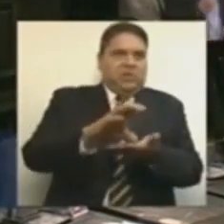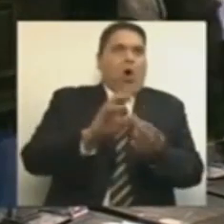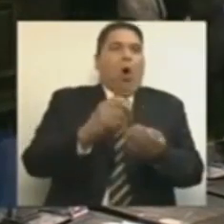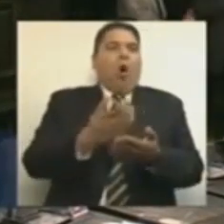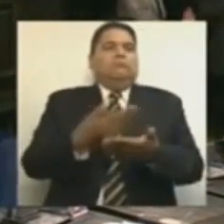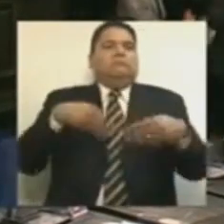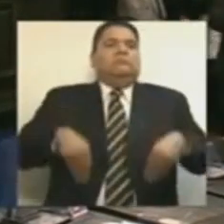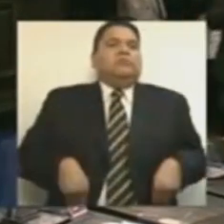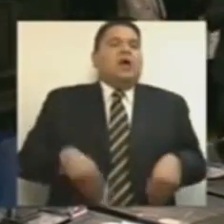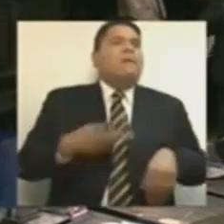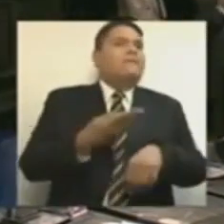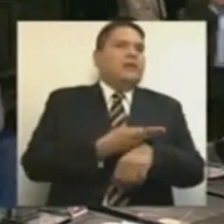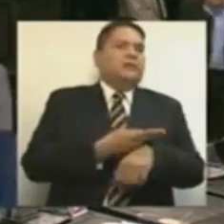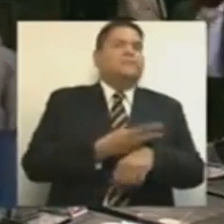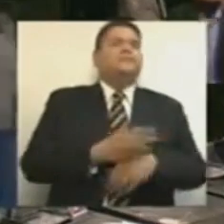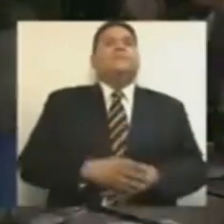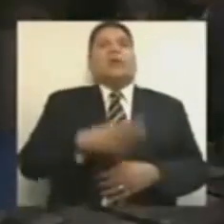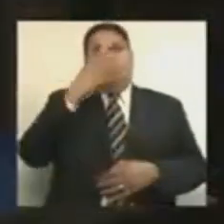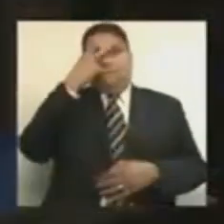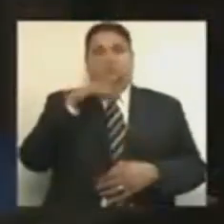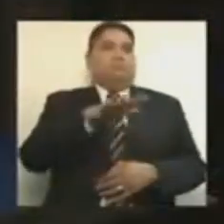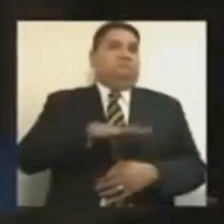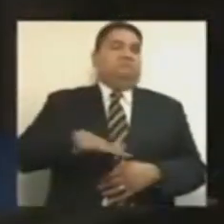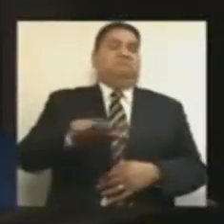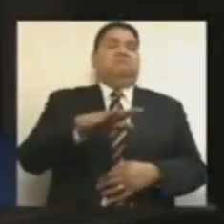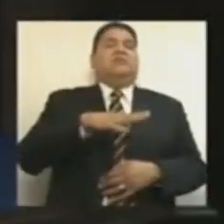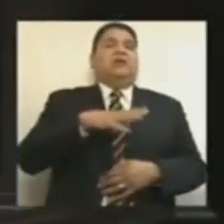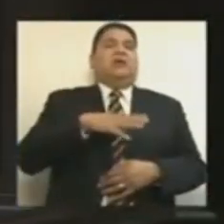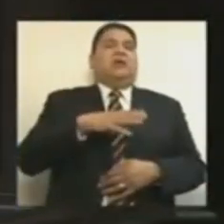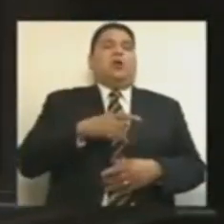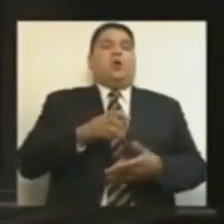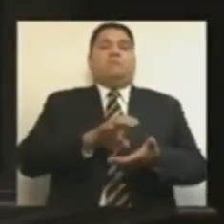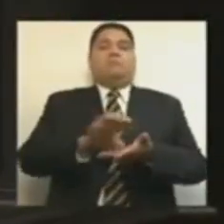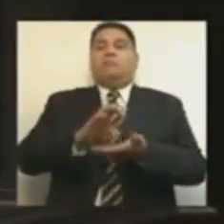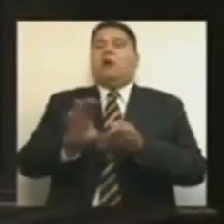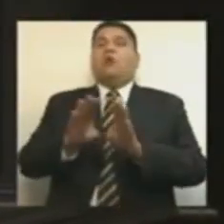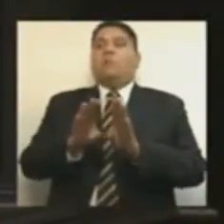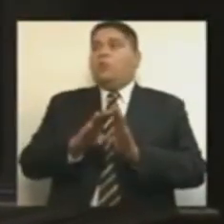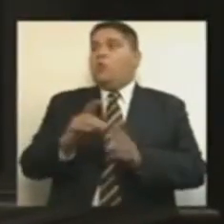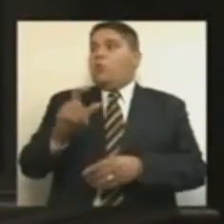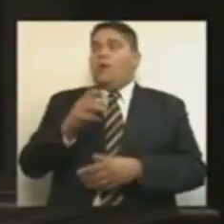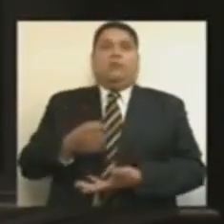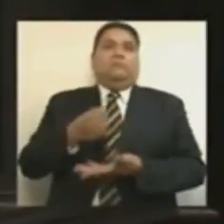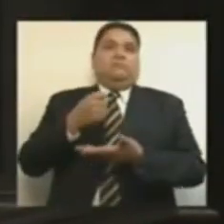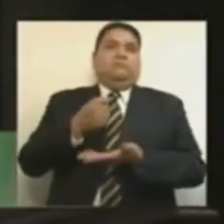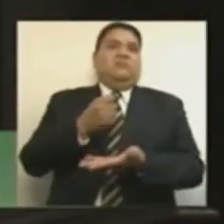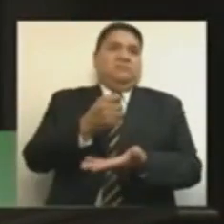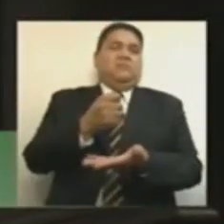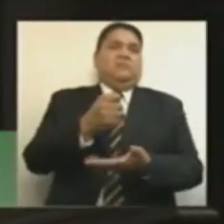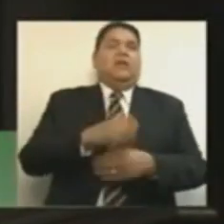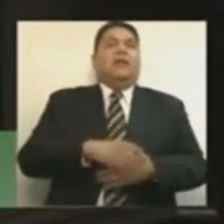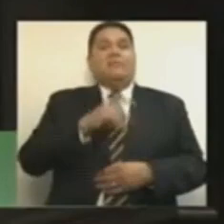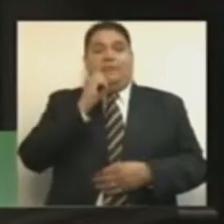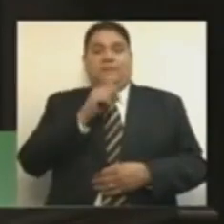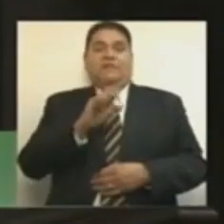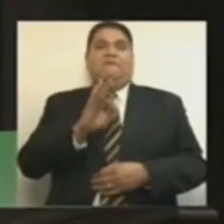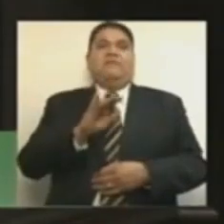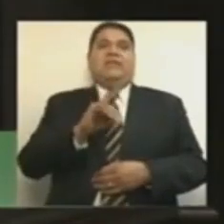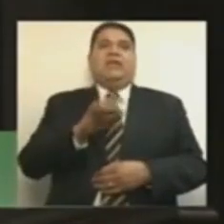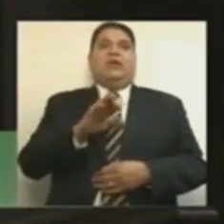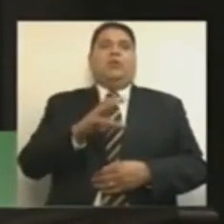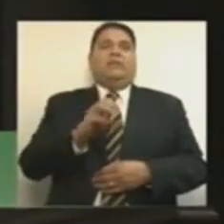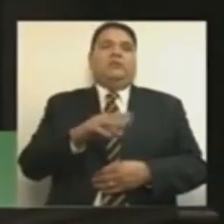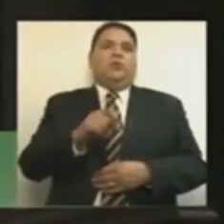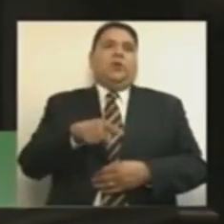la mayor parte del gasto público se ejerce directamente desde el presupuesto, por lo que los fideicomisos son una figura que